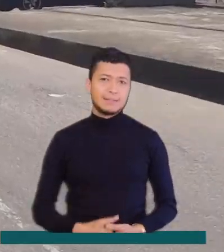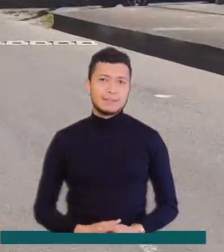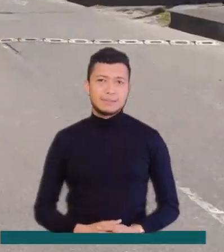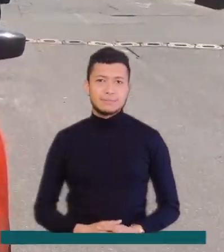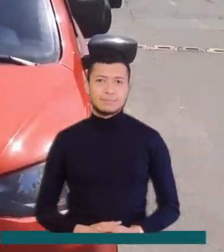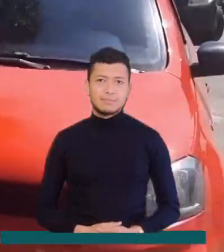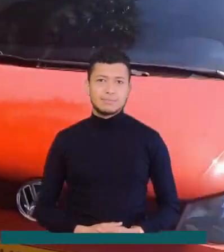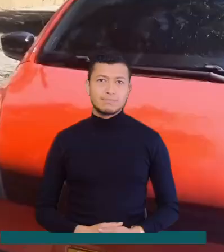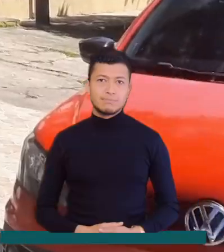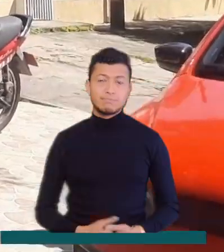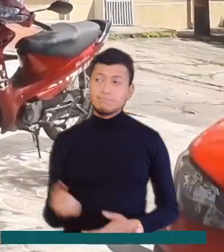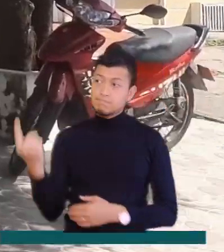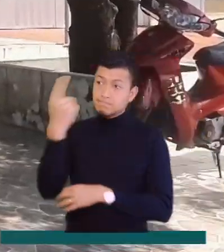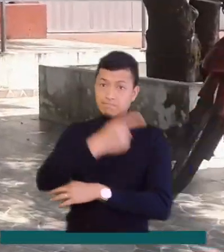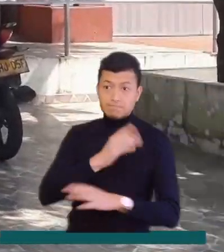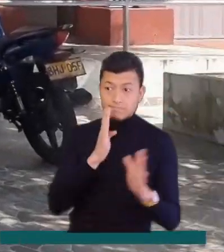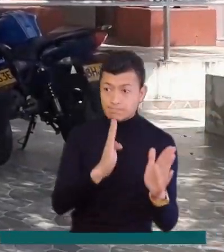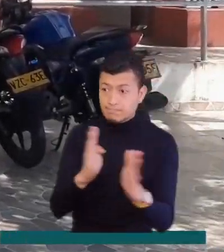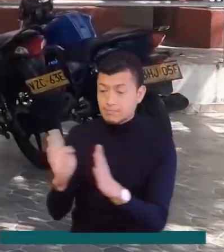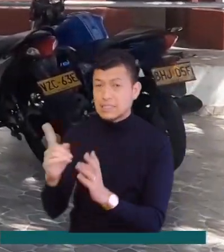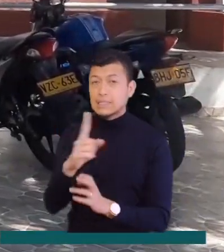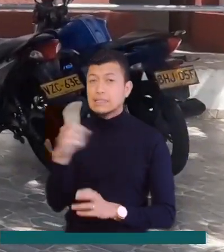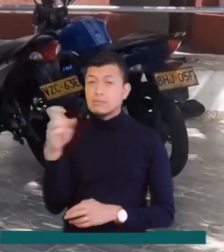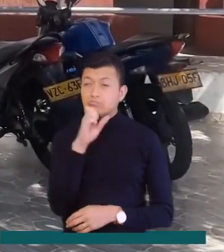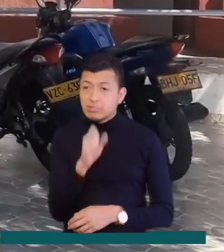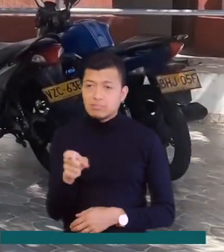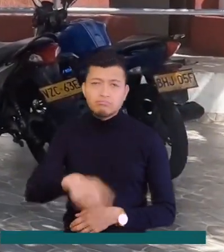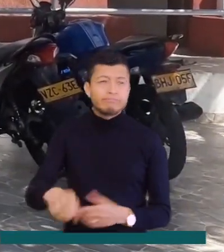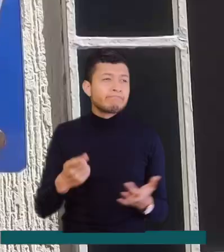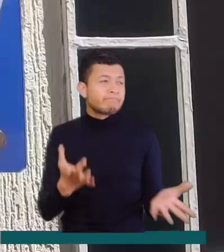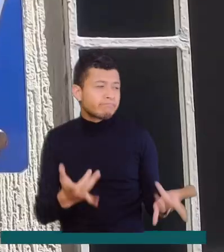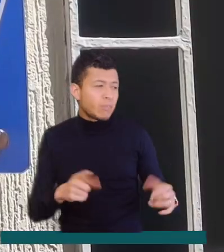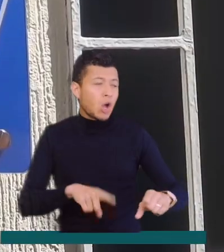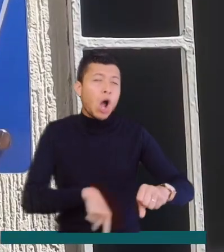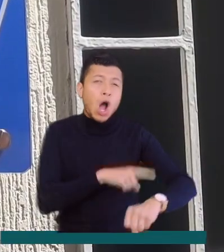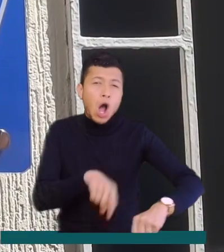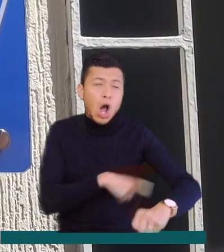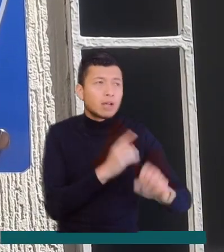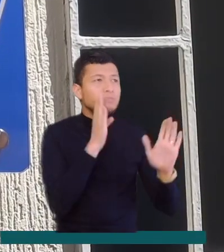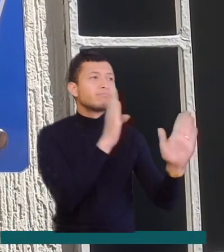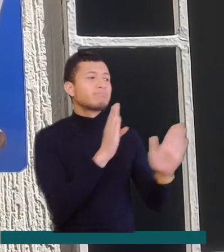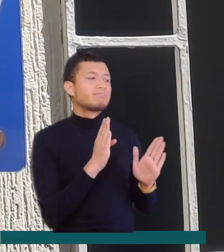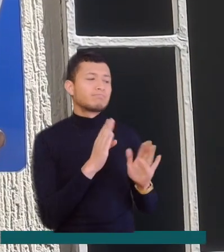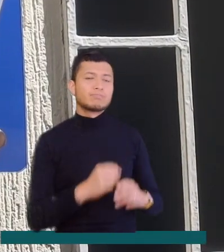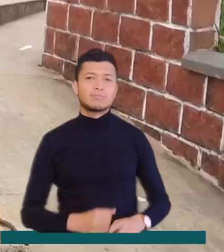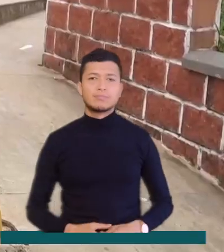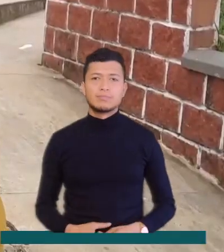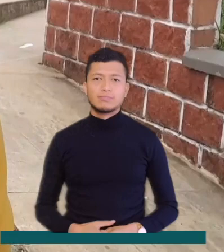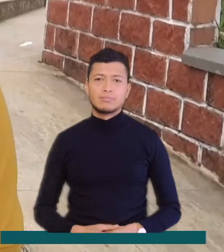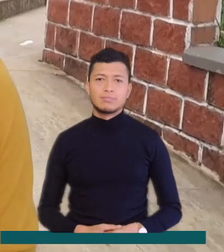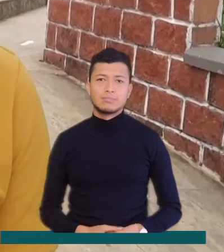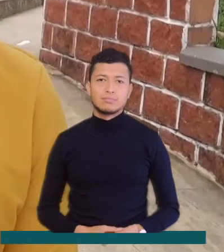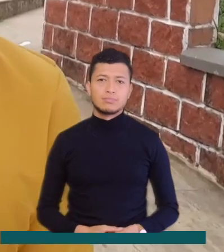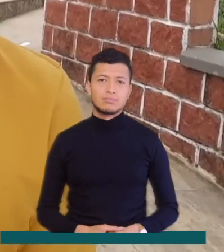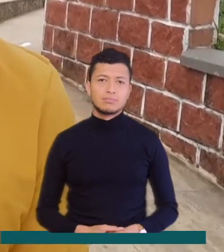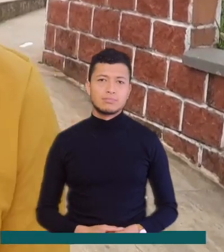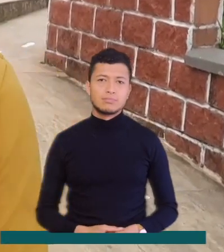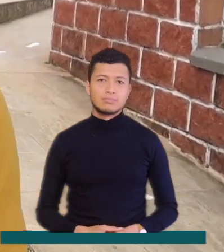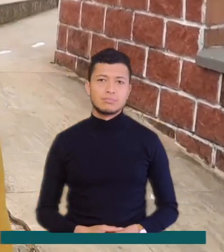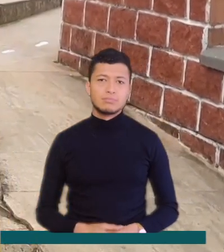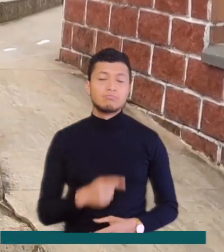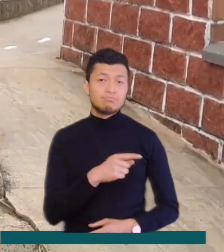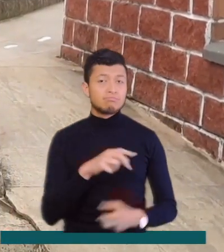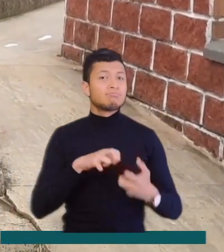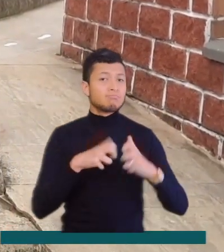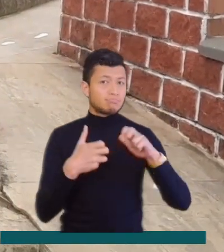Según los pacientes, las jornadas de atención reúnen a más de 100 abuelos y deben esperar durante horas para ser atendidos. Bueno, tenemos que decir que este